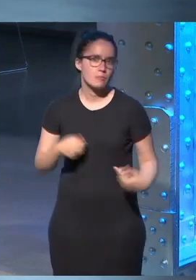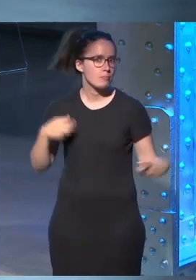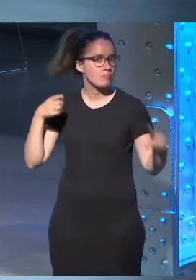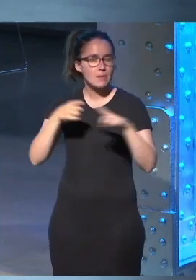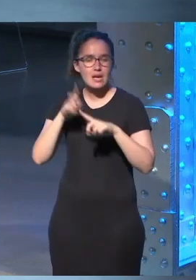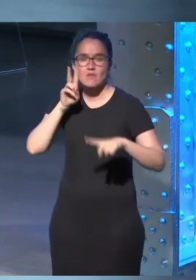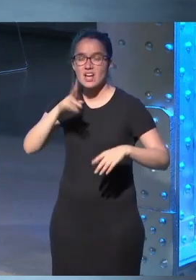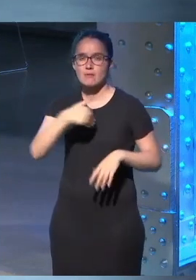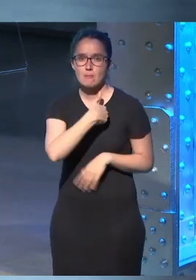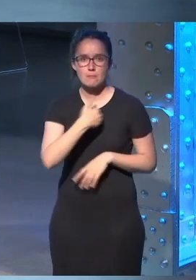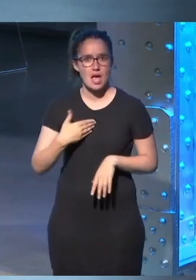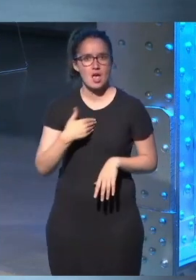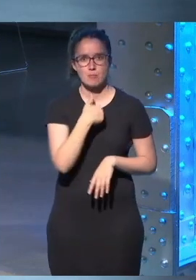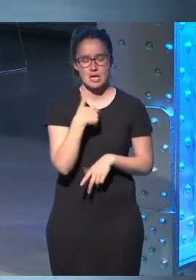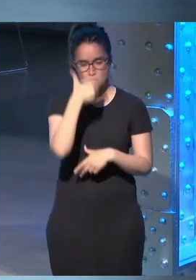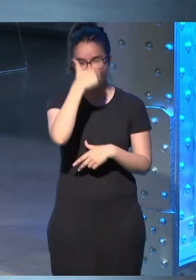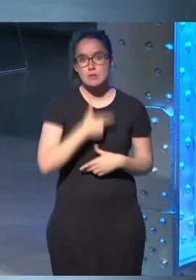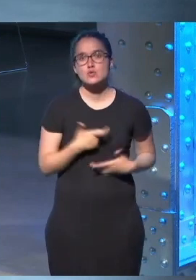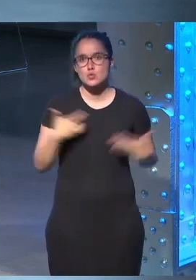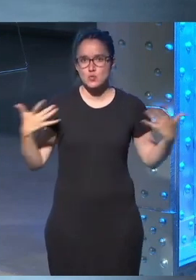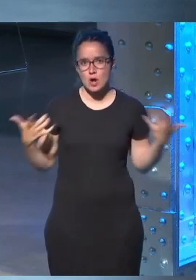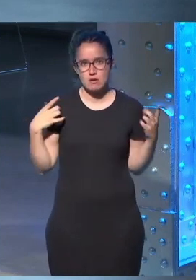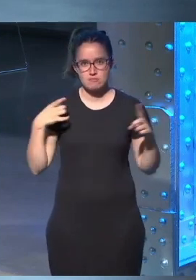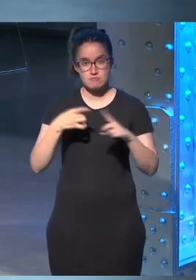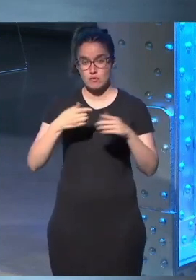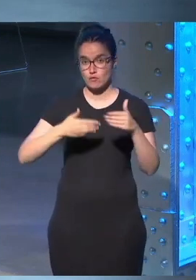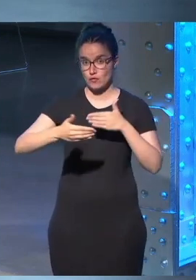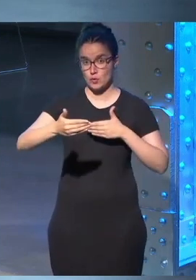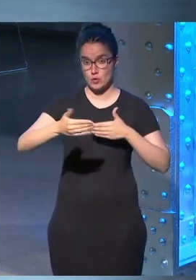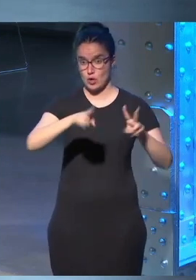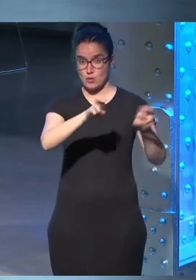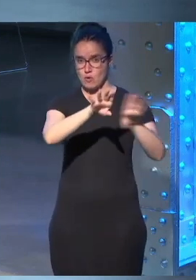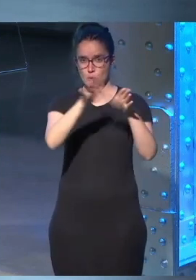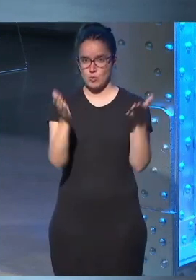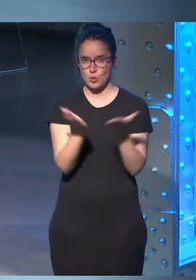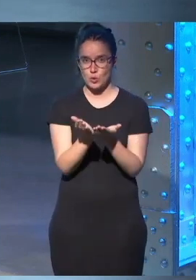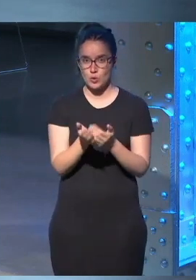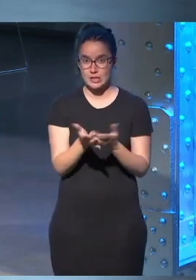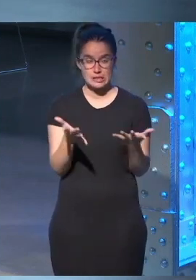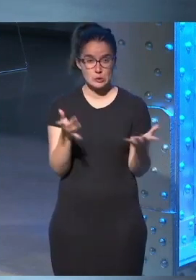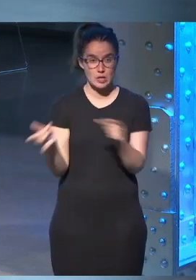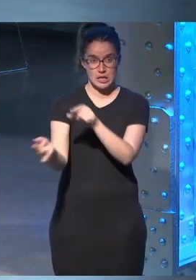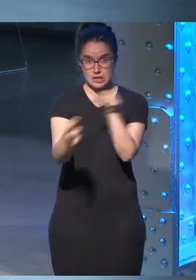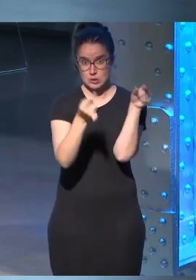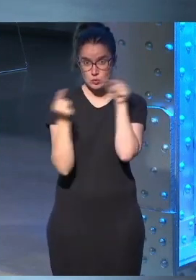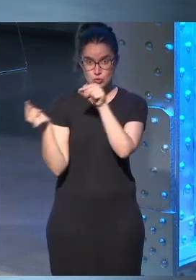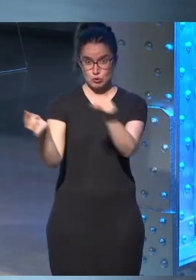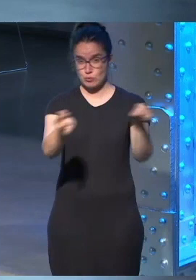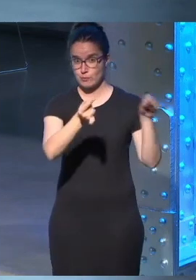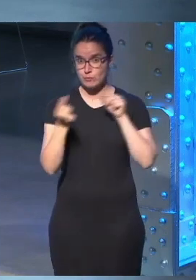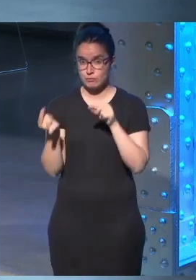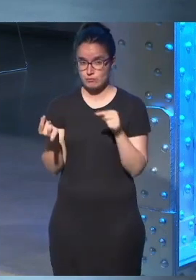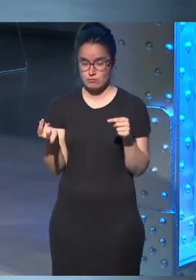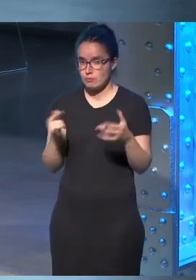para ver qué papel el humano va a tener en este nuevo mundo. Y esta es una discusión que yo no creo que